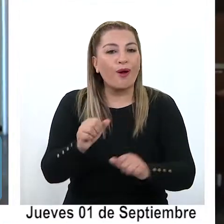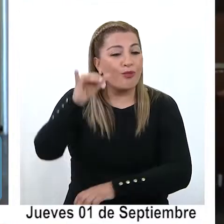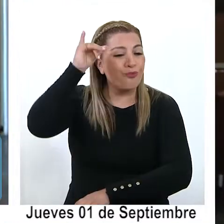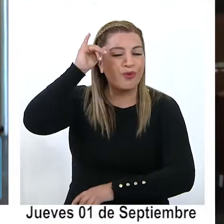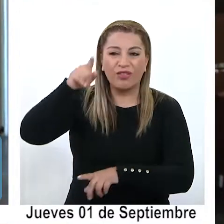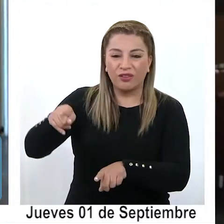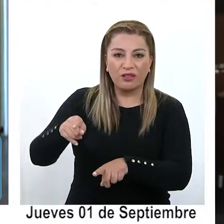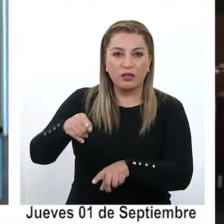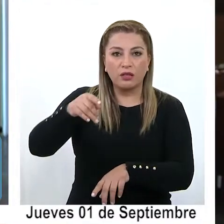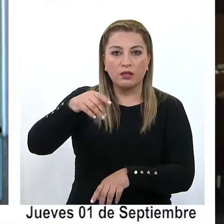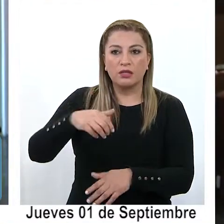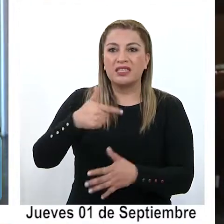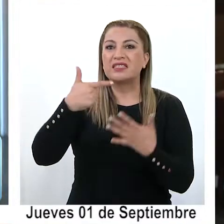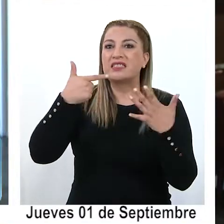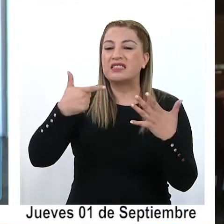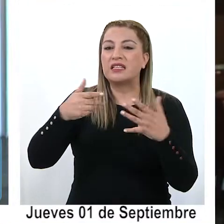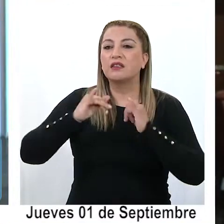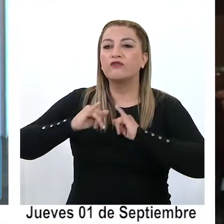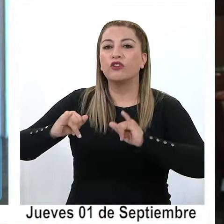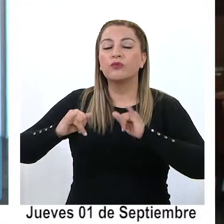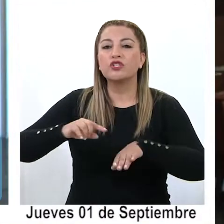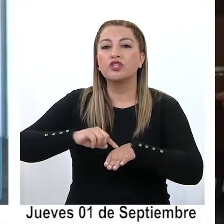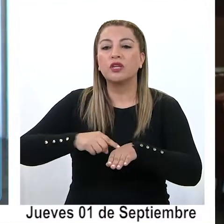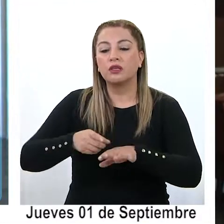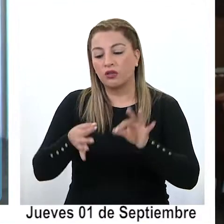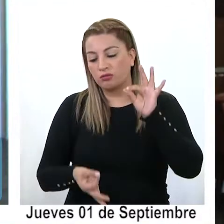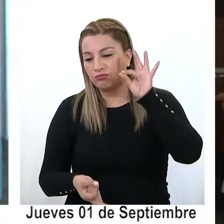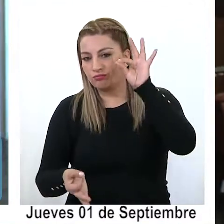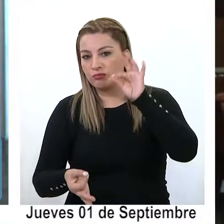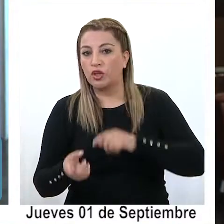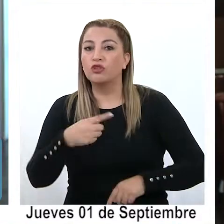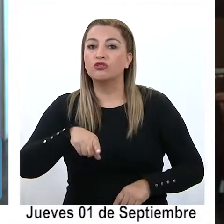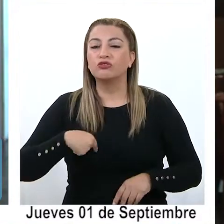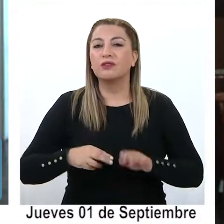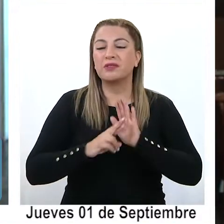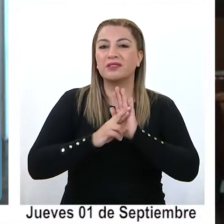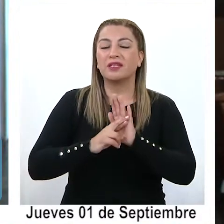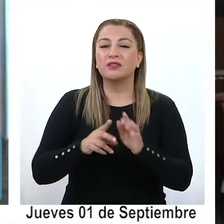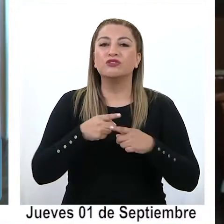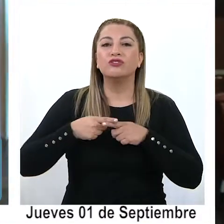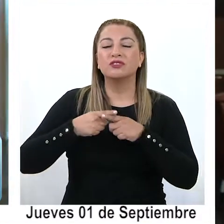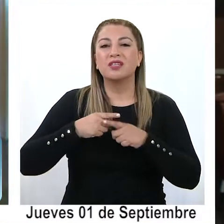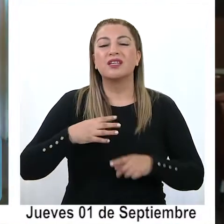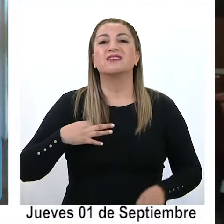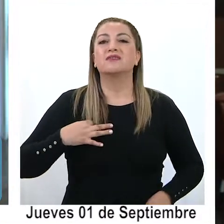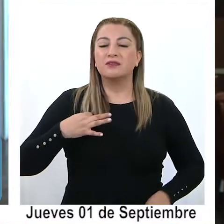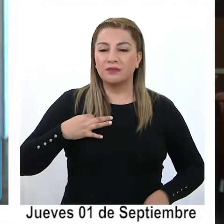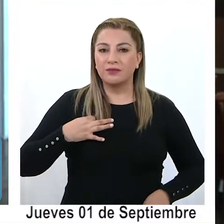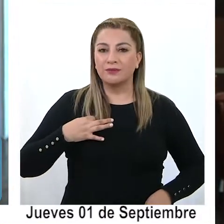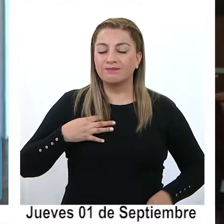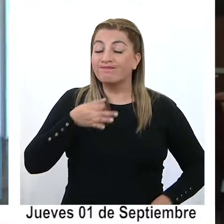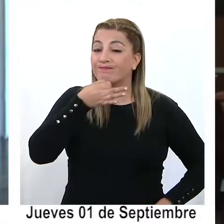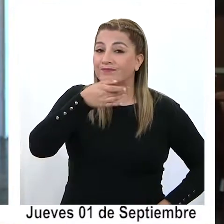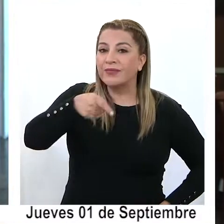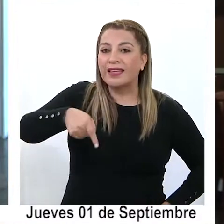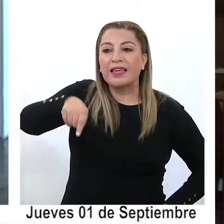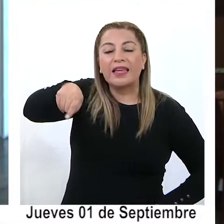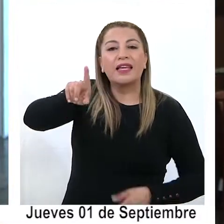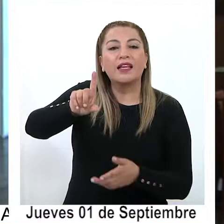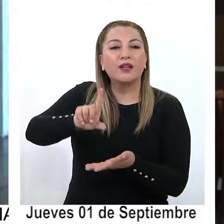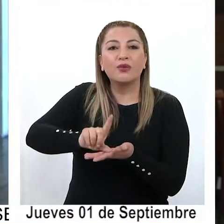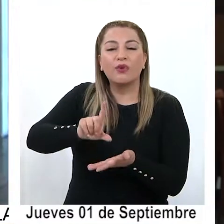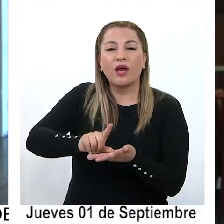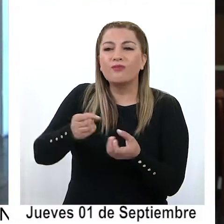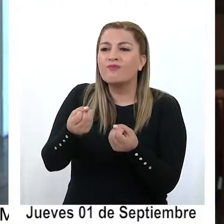5, 6, 7 informes técnicos, además nosotros como representantes de la sociedad civil manifestamos nuestra oposición porque el territorio